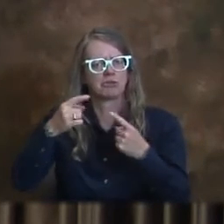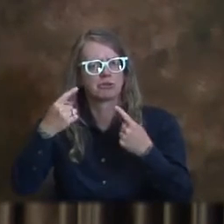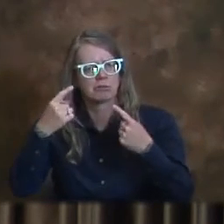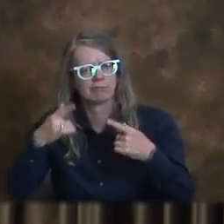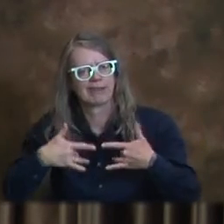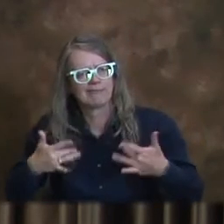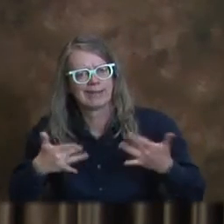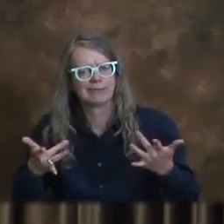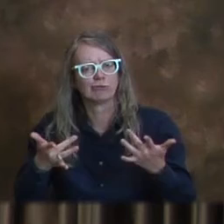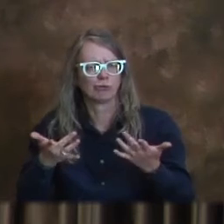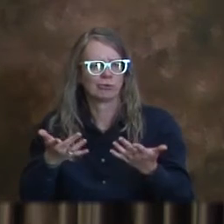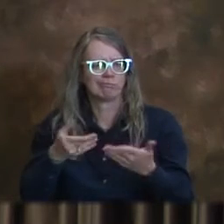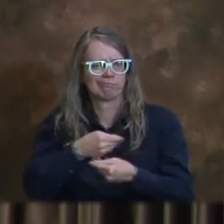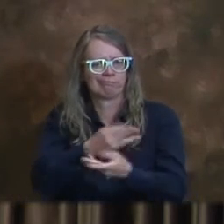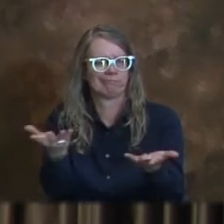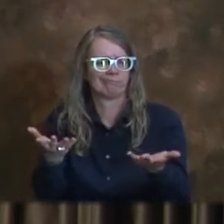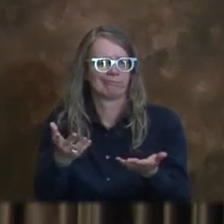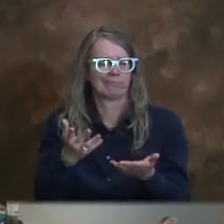cumplir con esa necesidad.